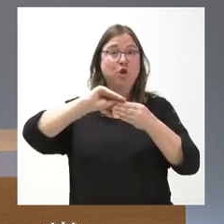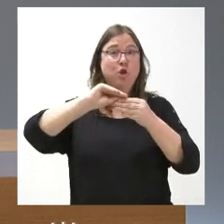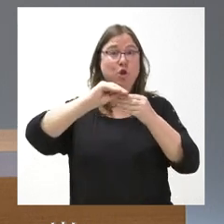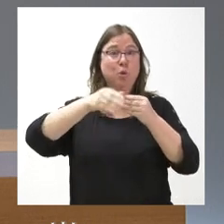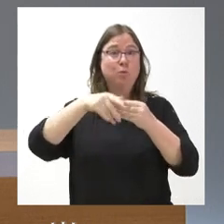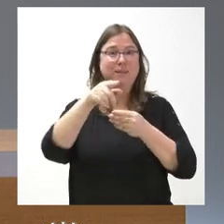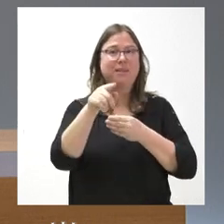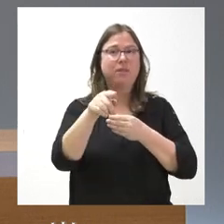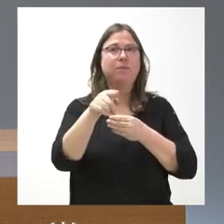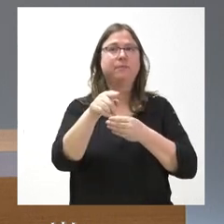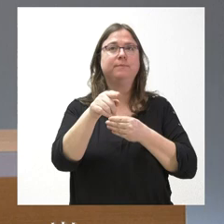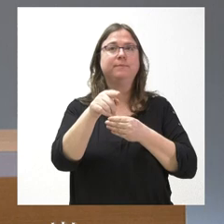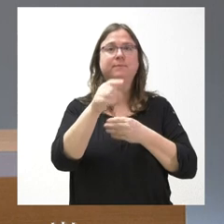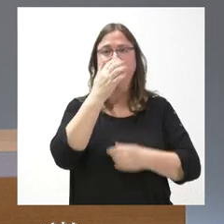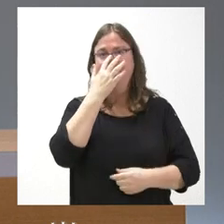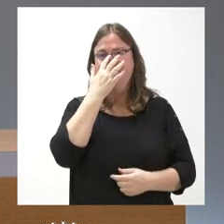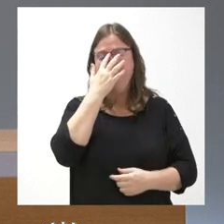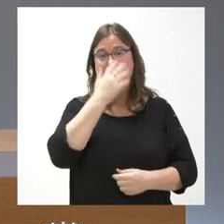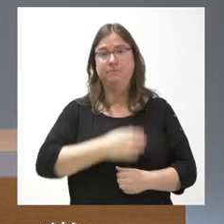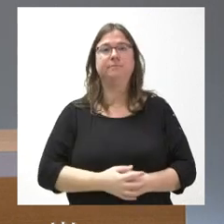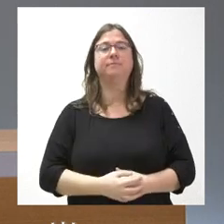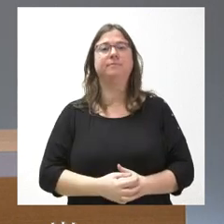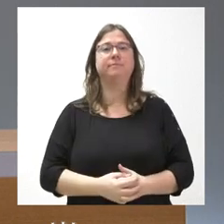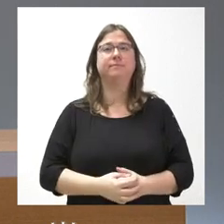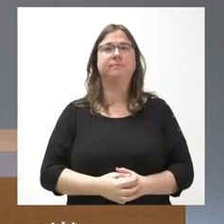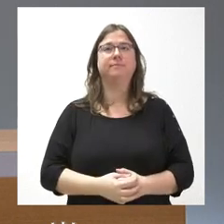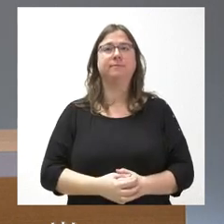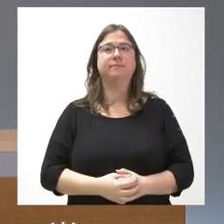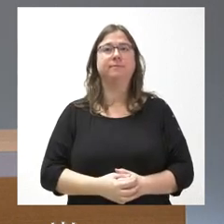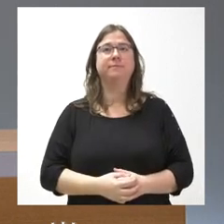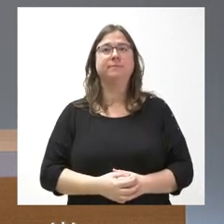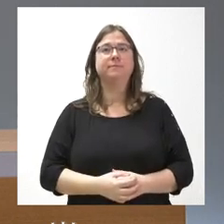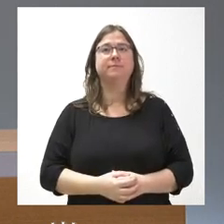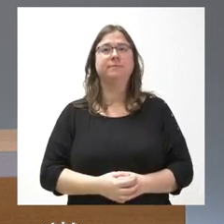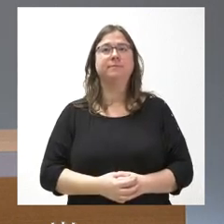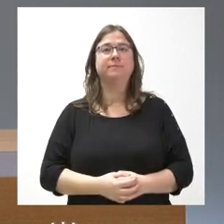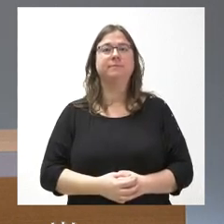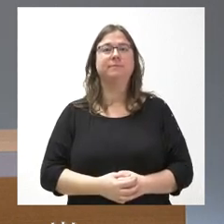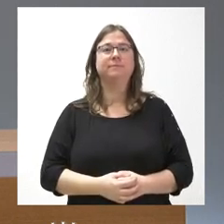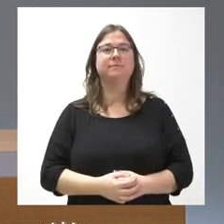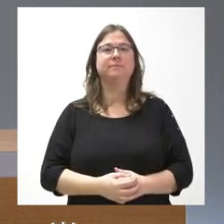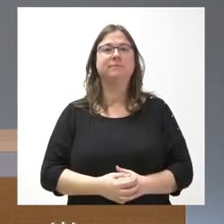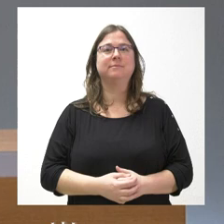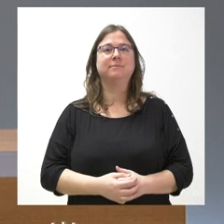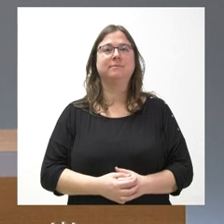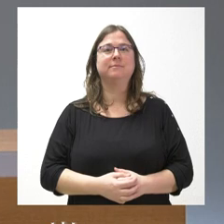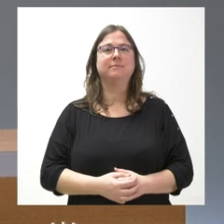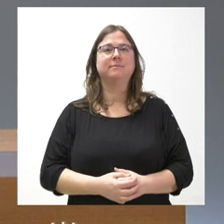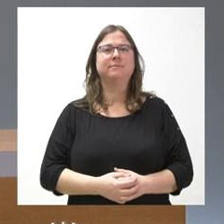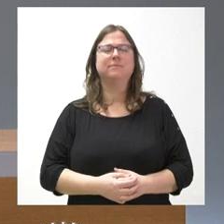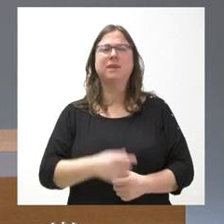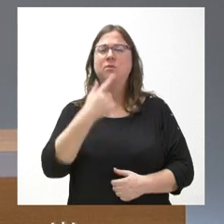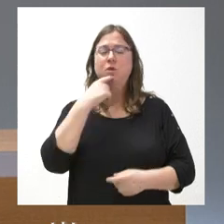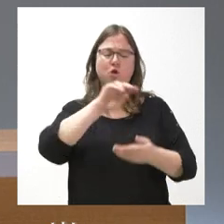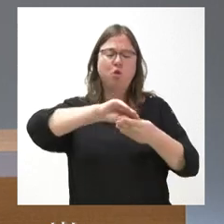señalaba.